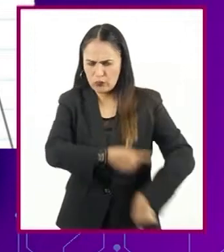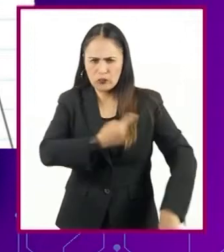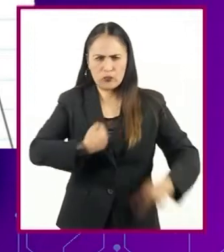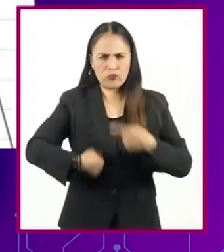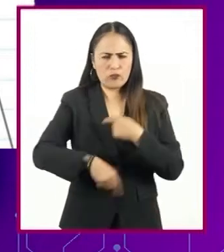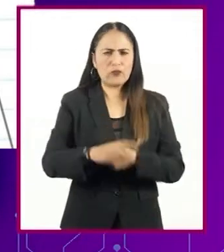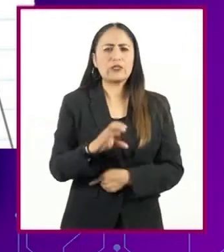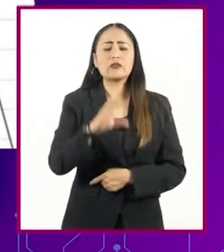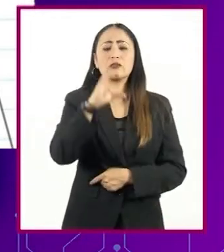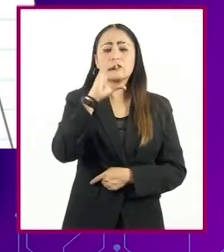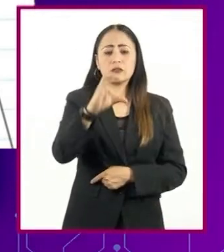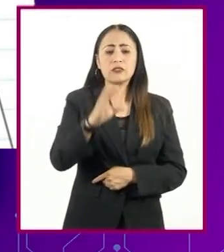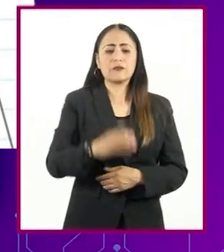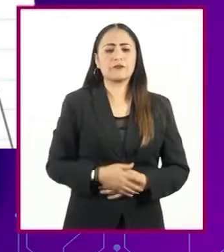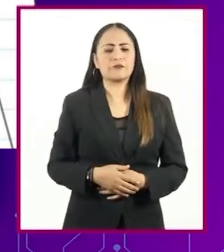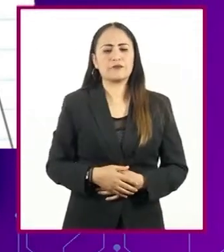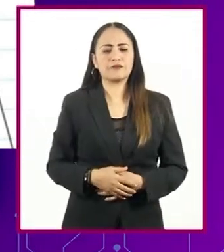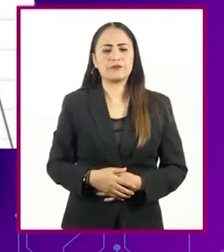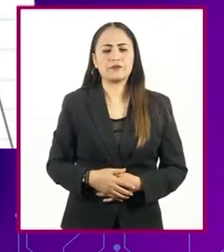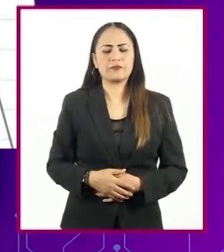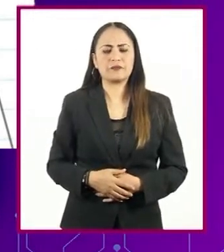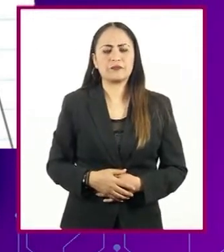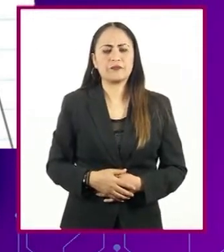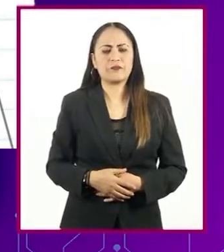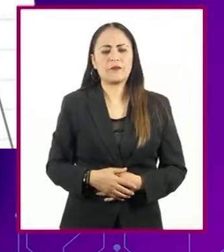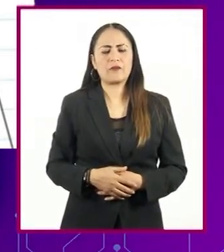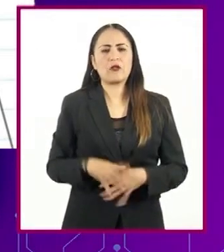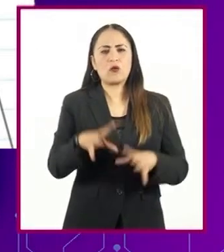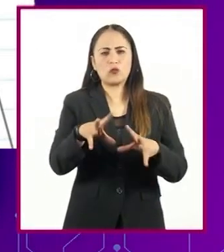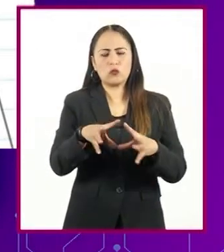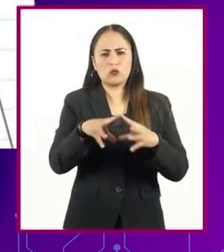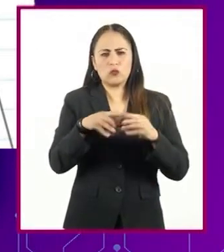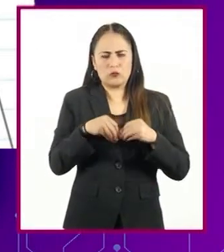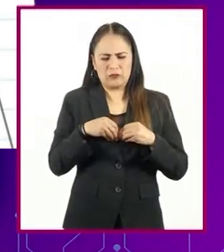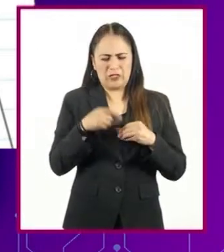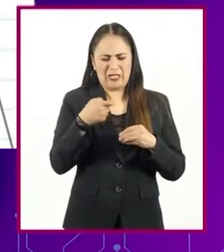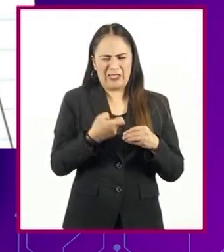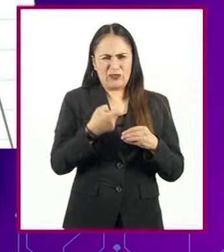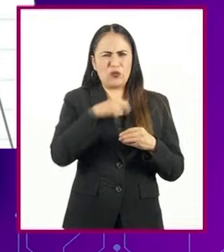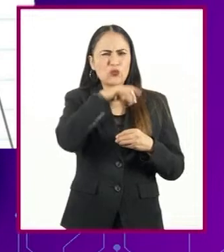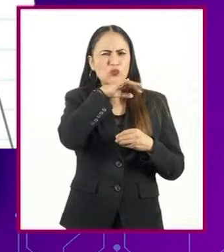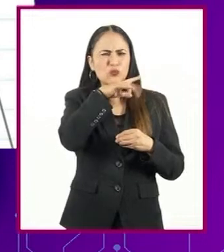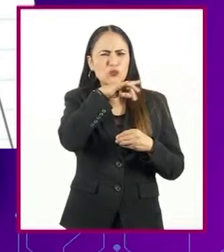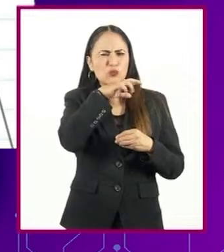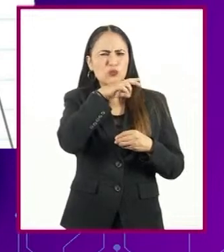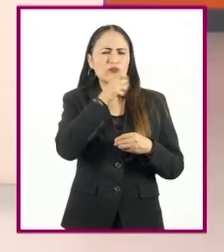Inciso C. Organelo que ayuda a la retención de productos de desechos.